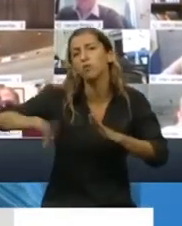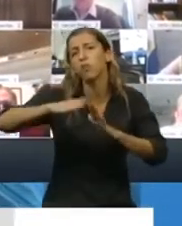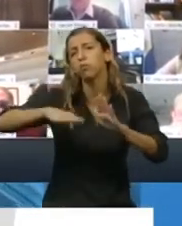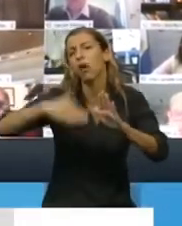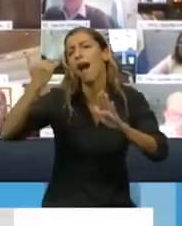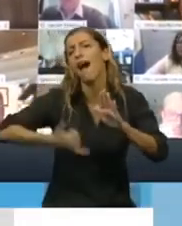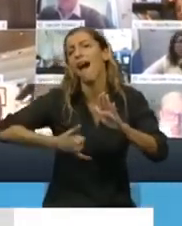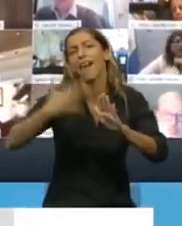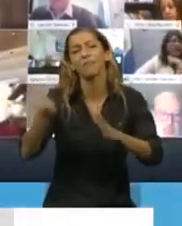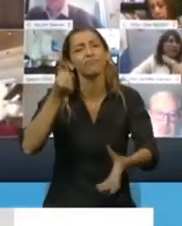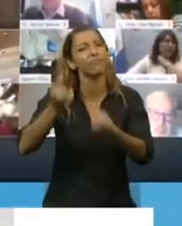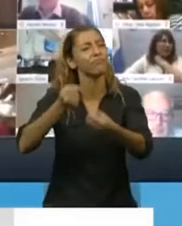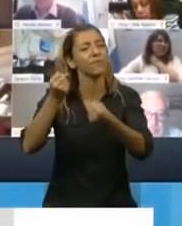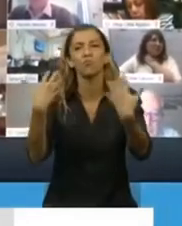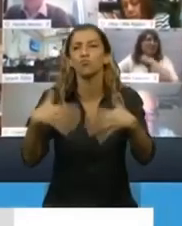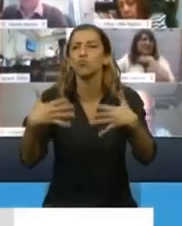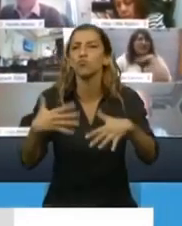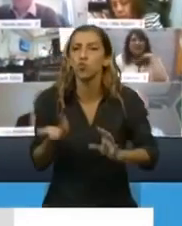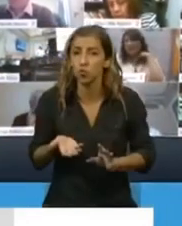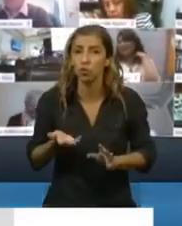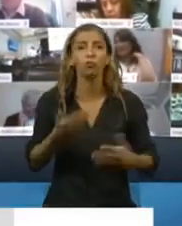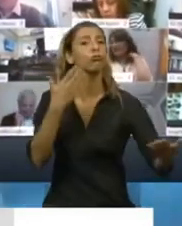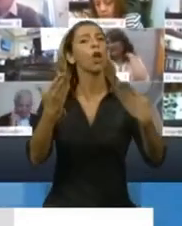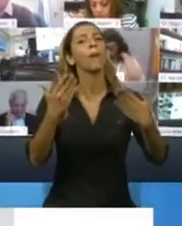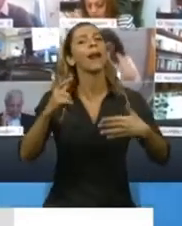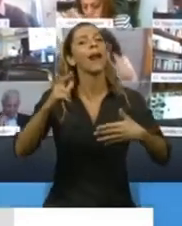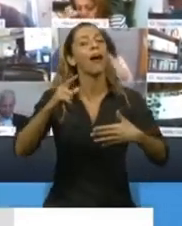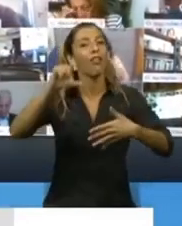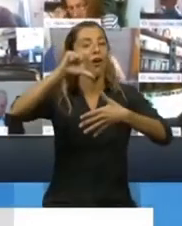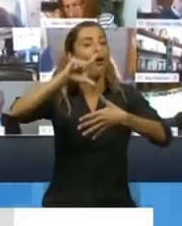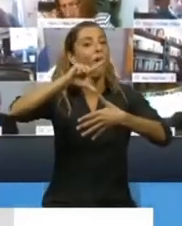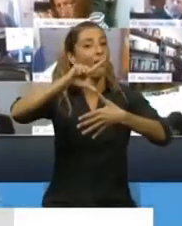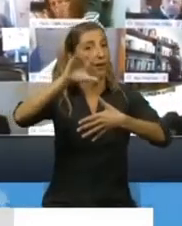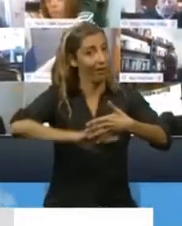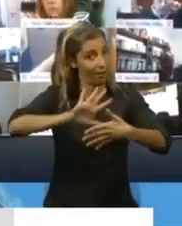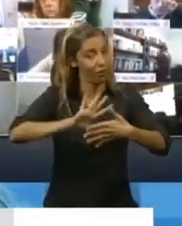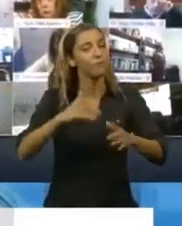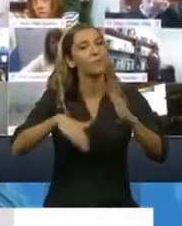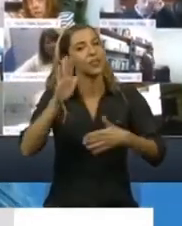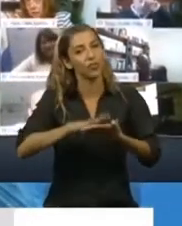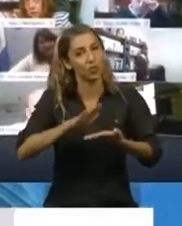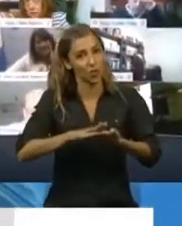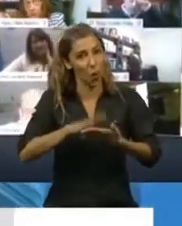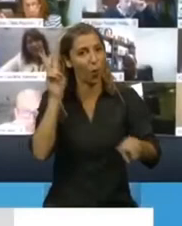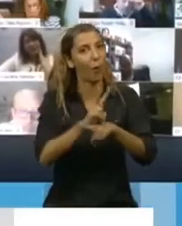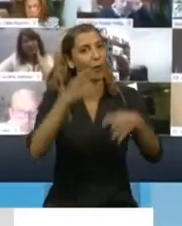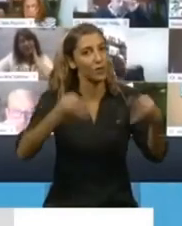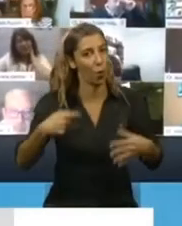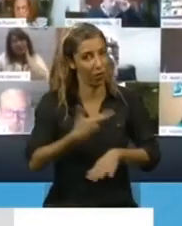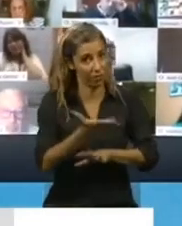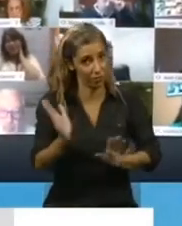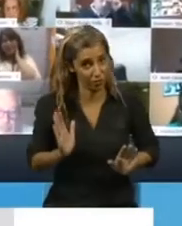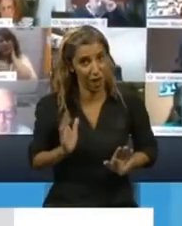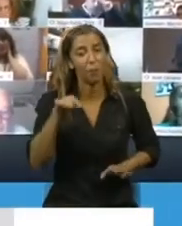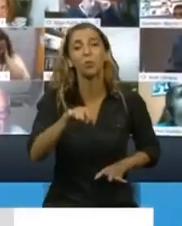media muy superior a la que tiene toda América Latina en el sistema de seguridad social. Y eso no es porque sí, es porque ha habido